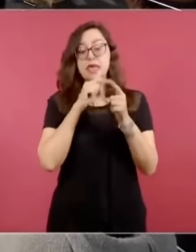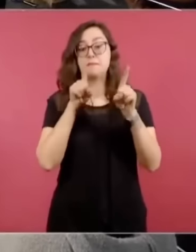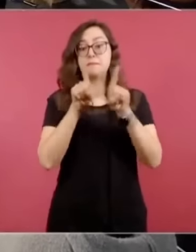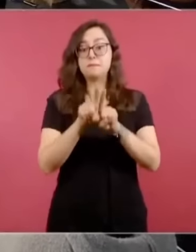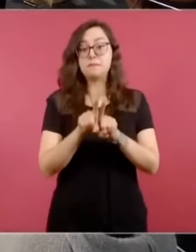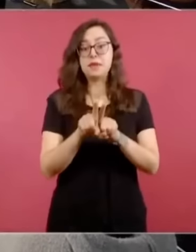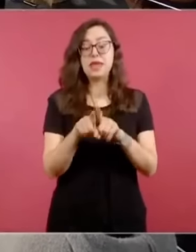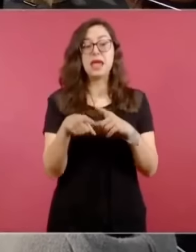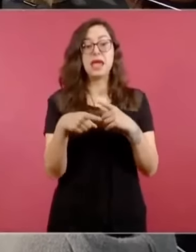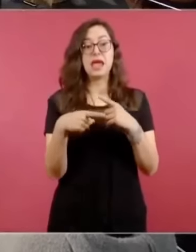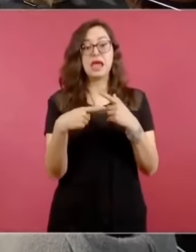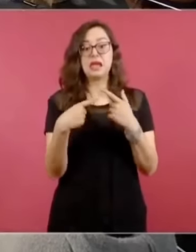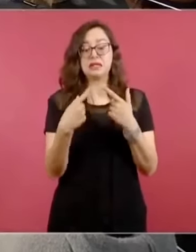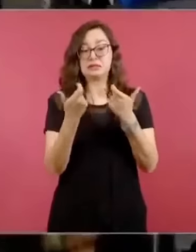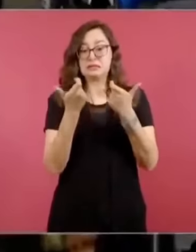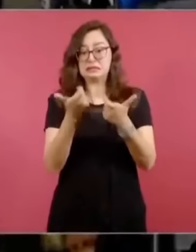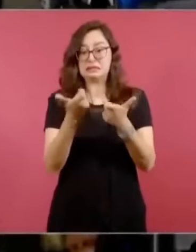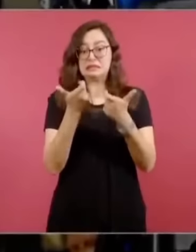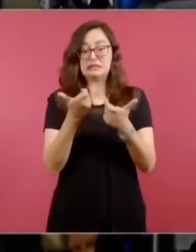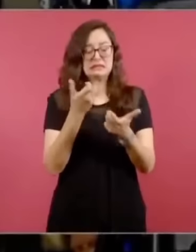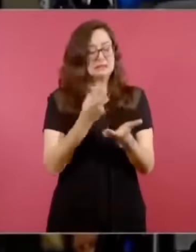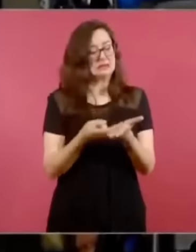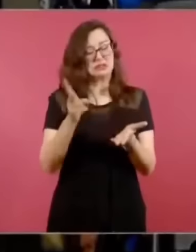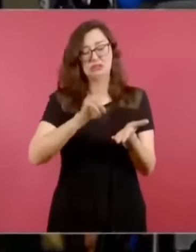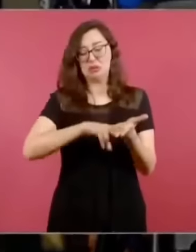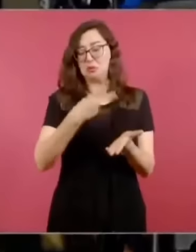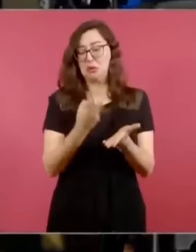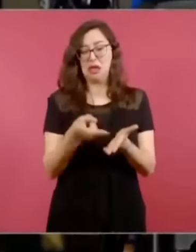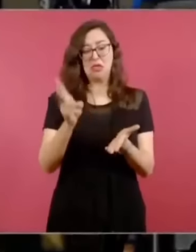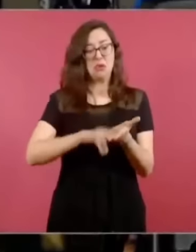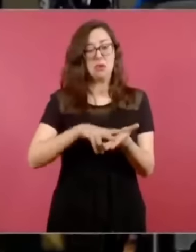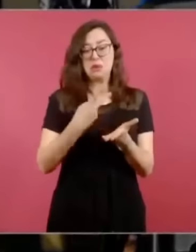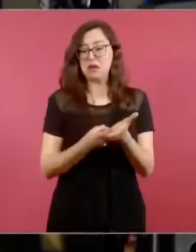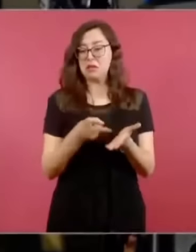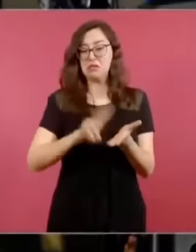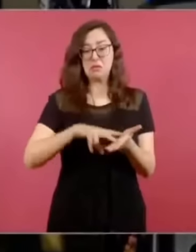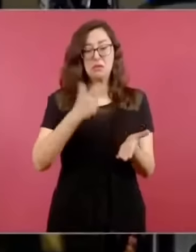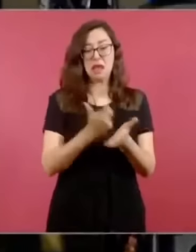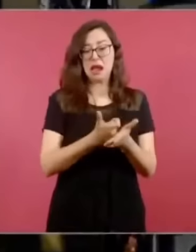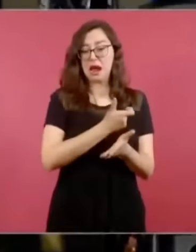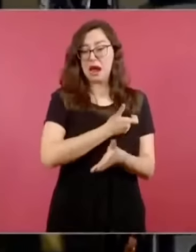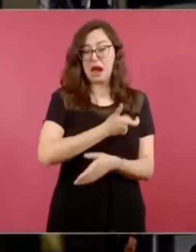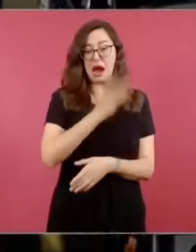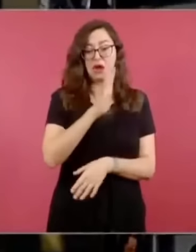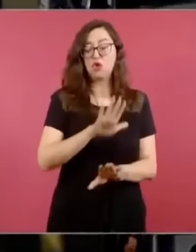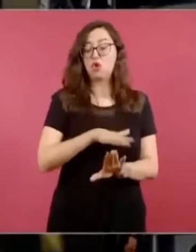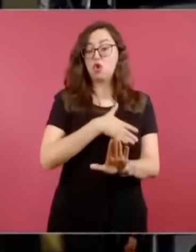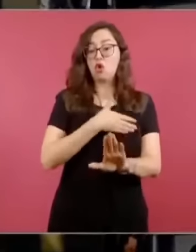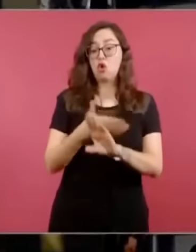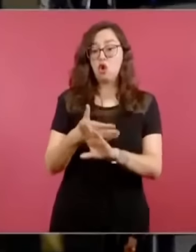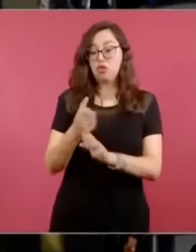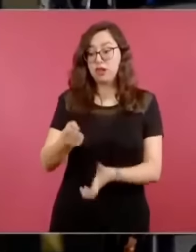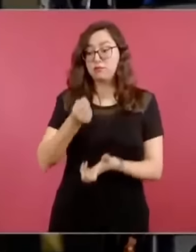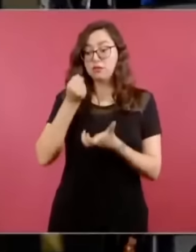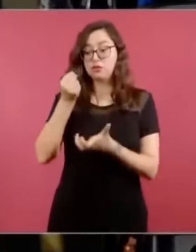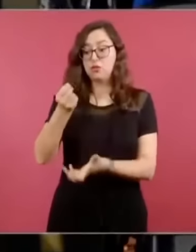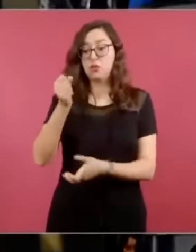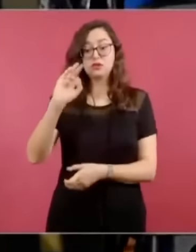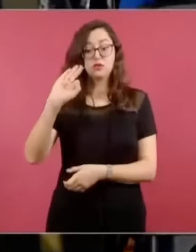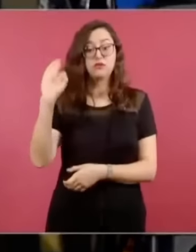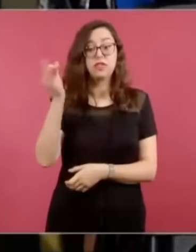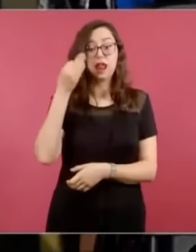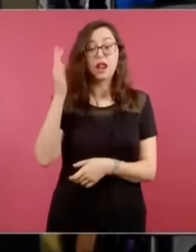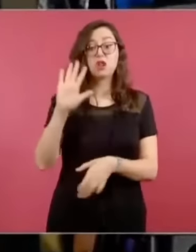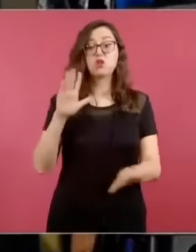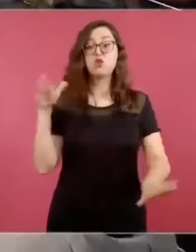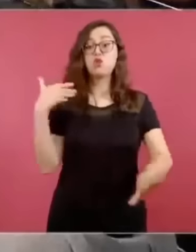daño no sólo al erario federal, sino también al erario de los estados, porque este mismo cártel operaba también ante